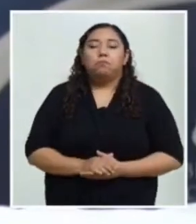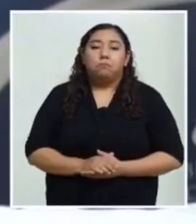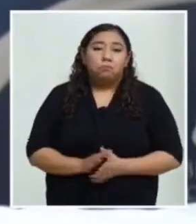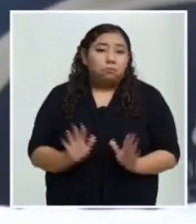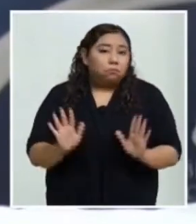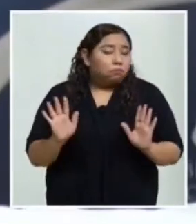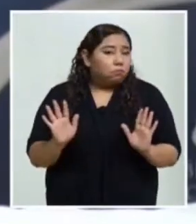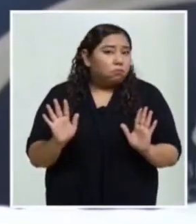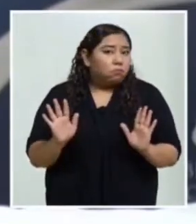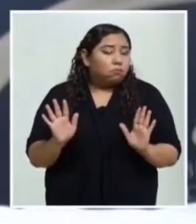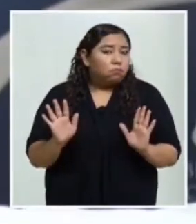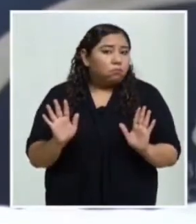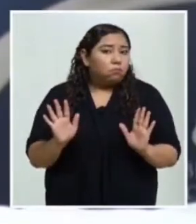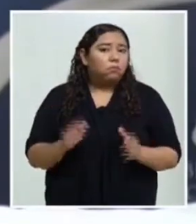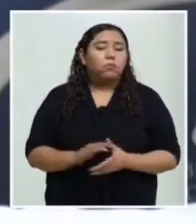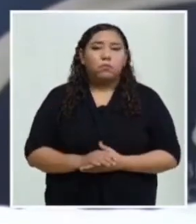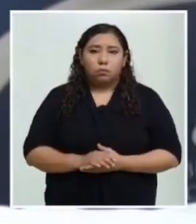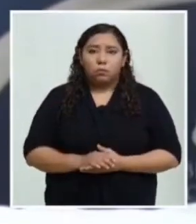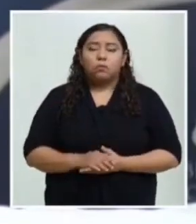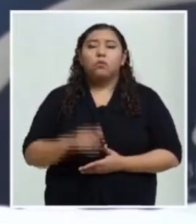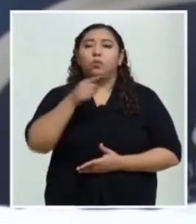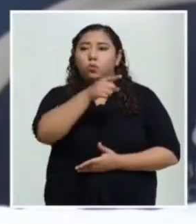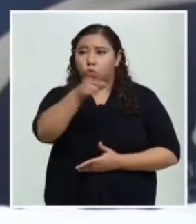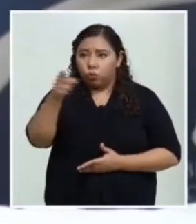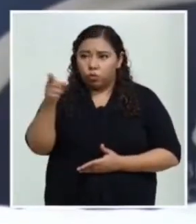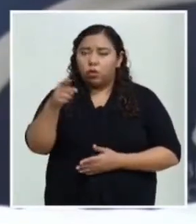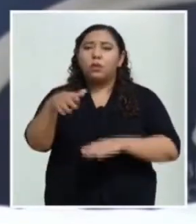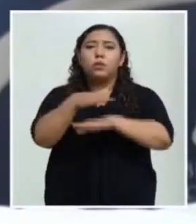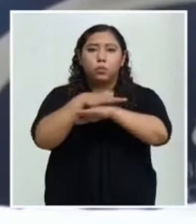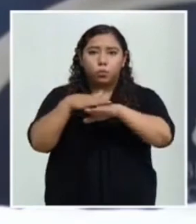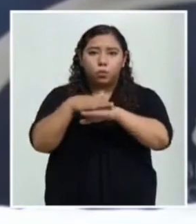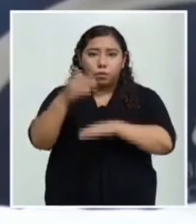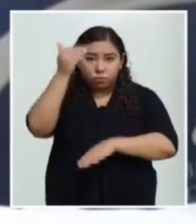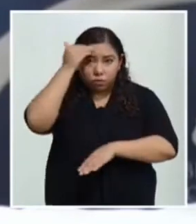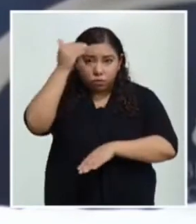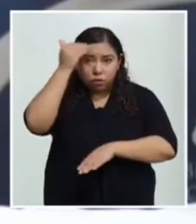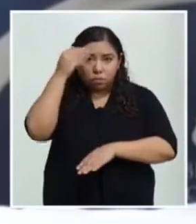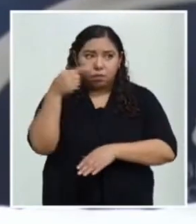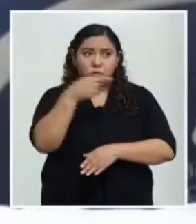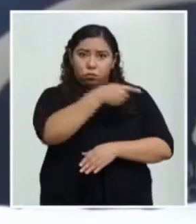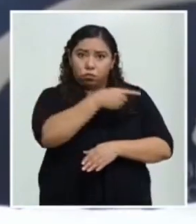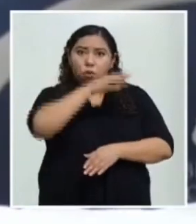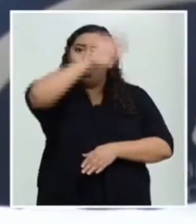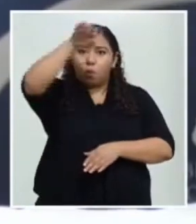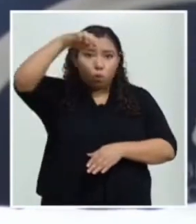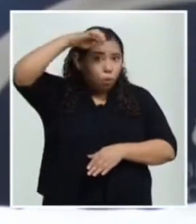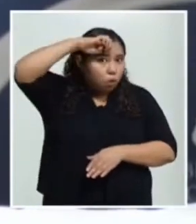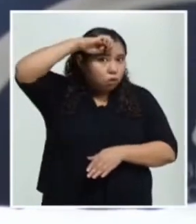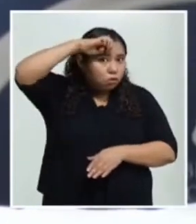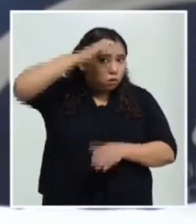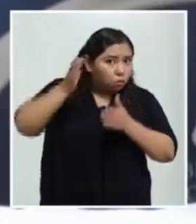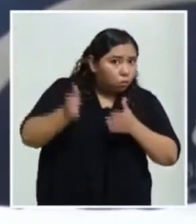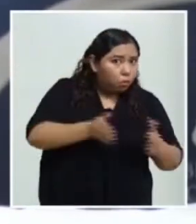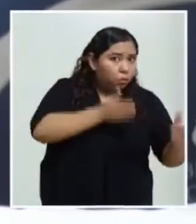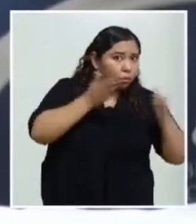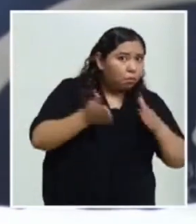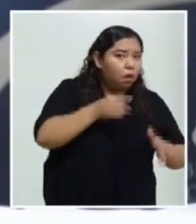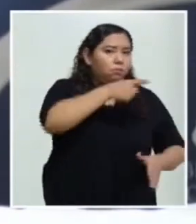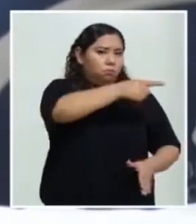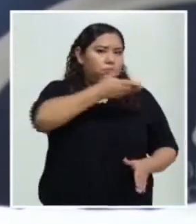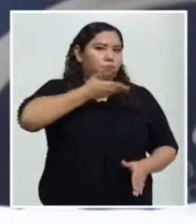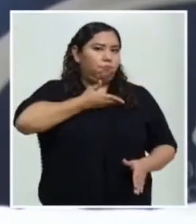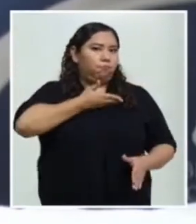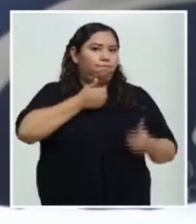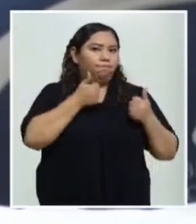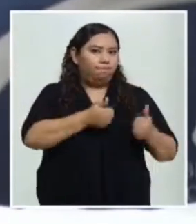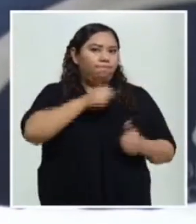que dejarles saber la confianza de que hay un plan bien estructurado y que cumple con todos los requisitos, como bien